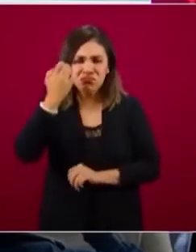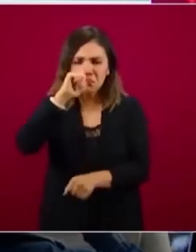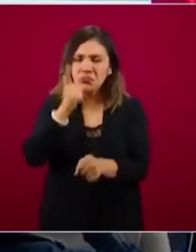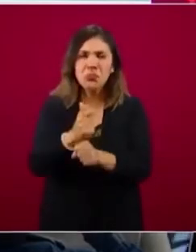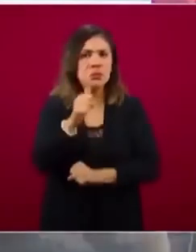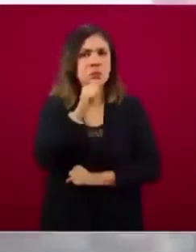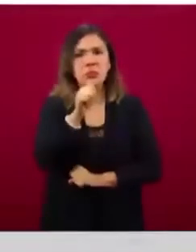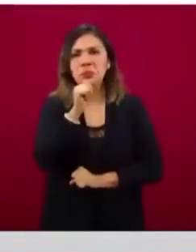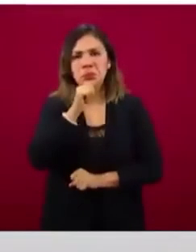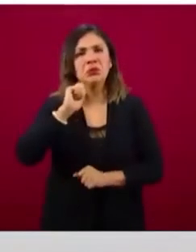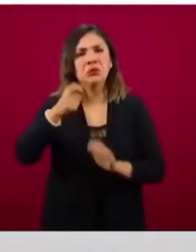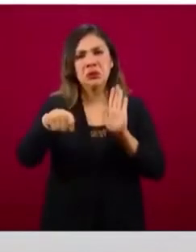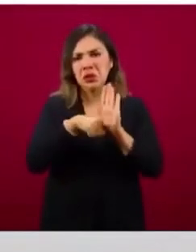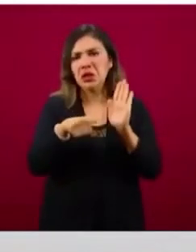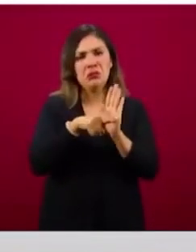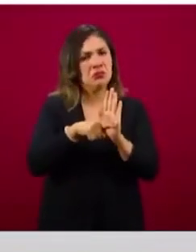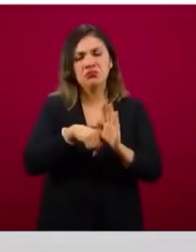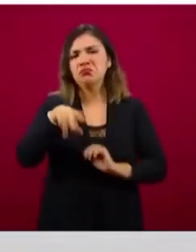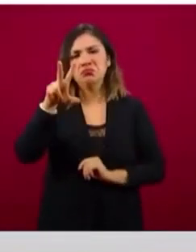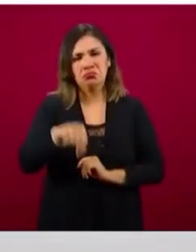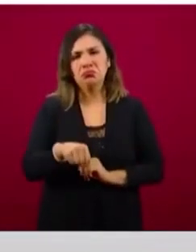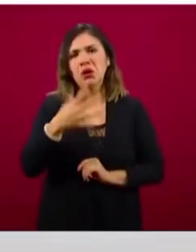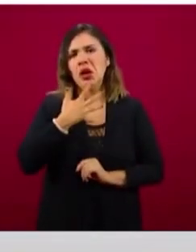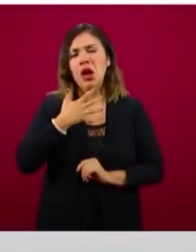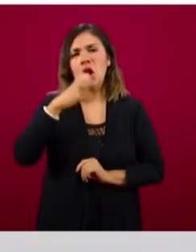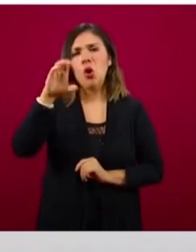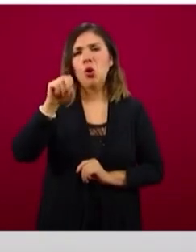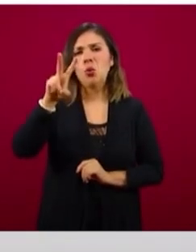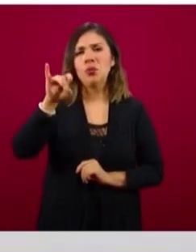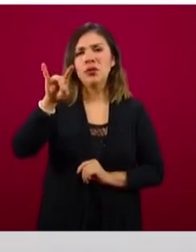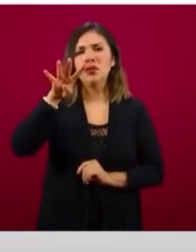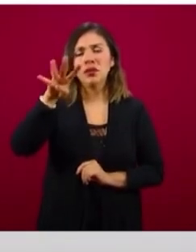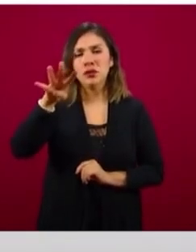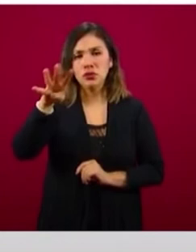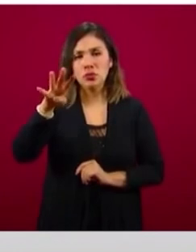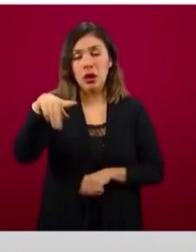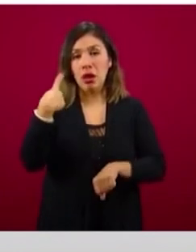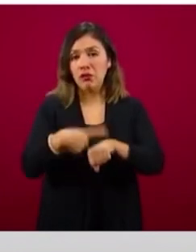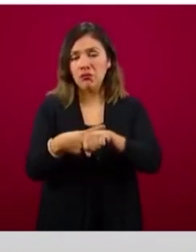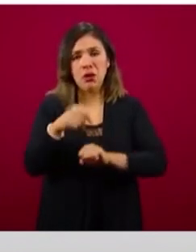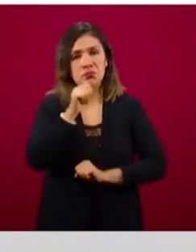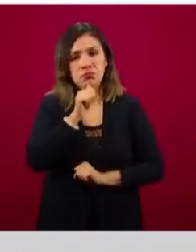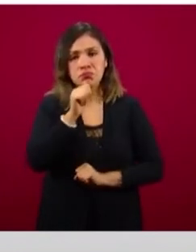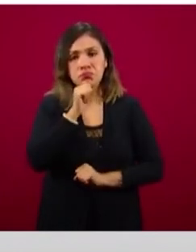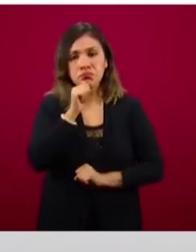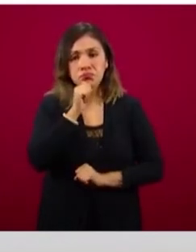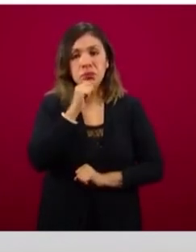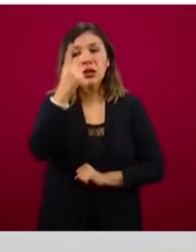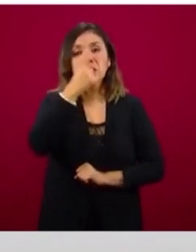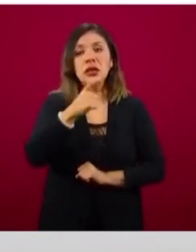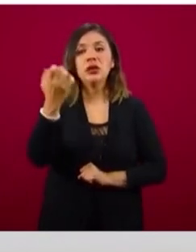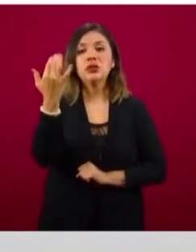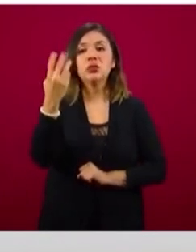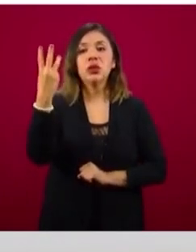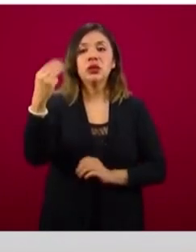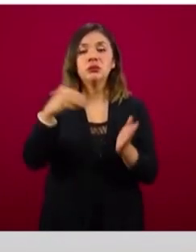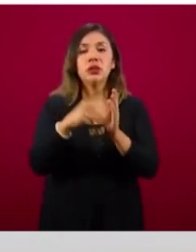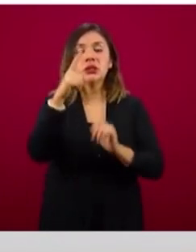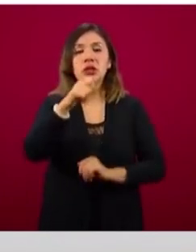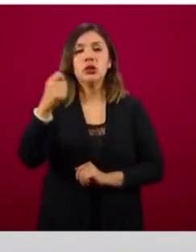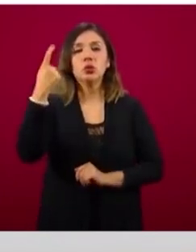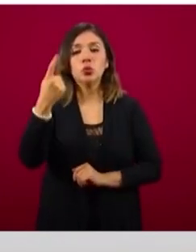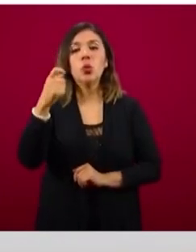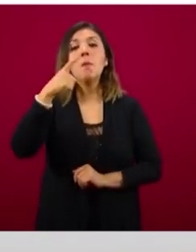-2, por lo tanto fue descartada la presencia de COVID-19 como enfermedad en ellas, está 153 mil 601, pero